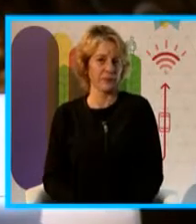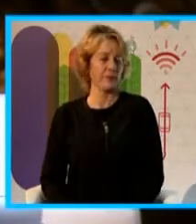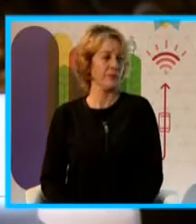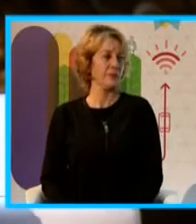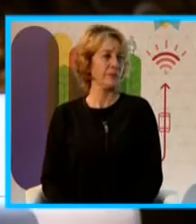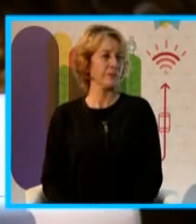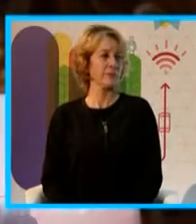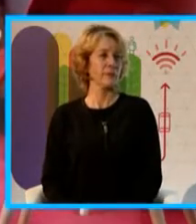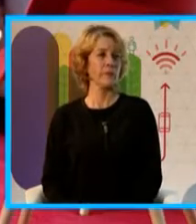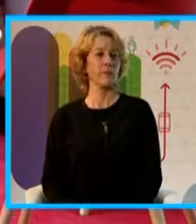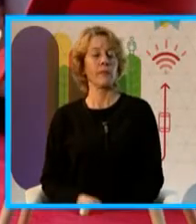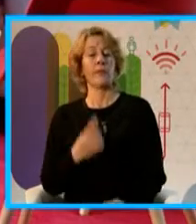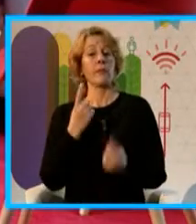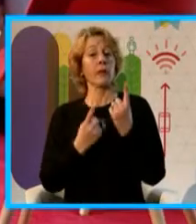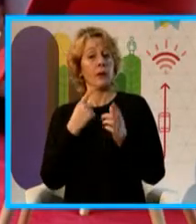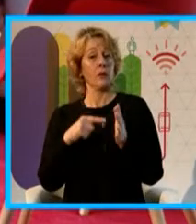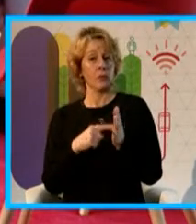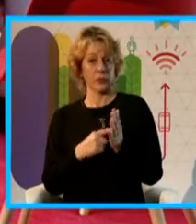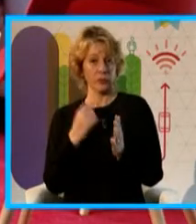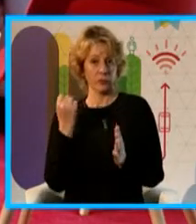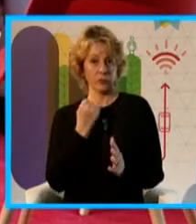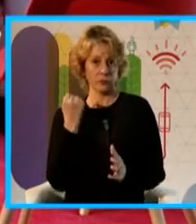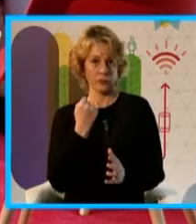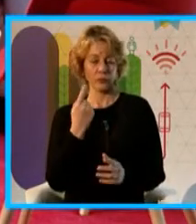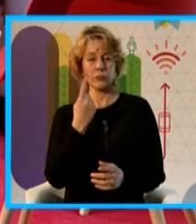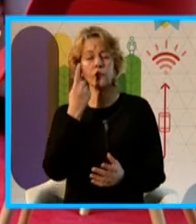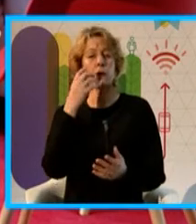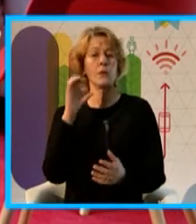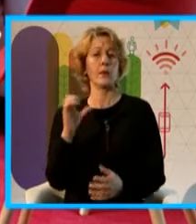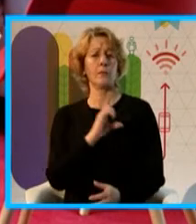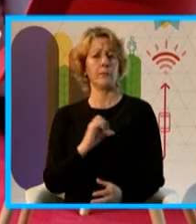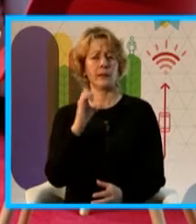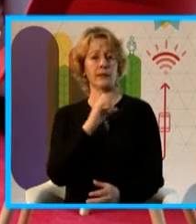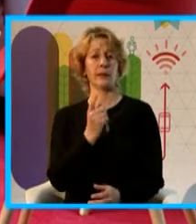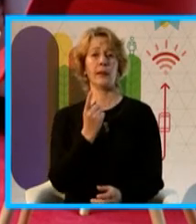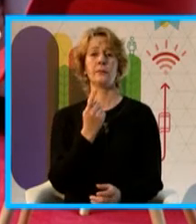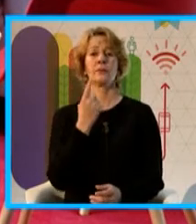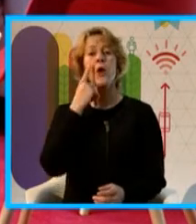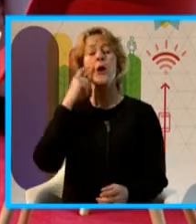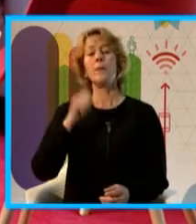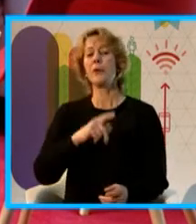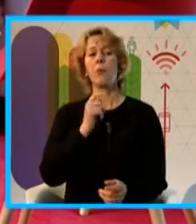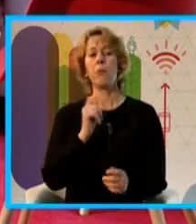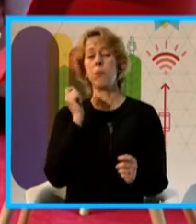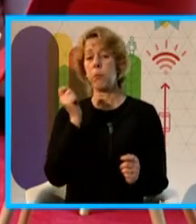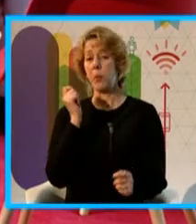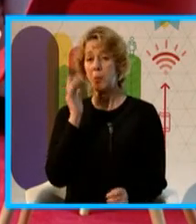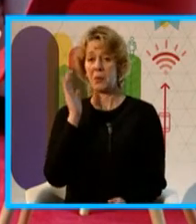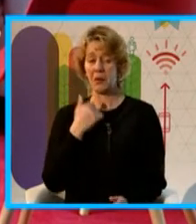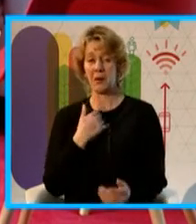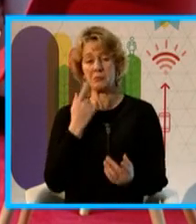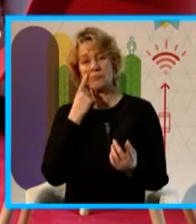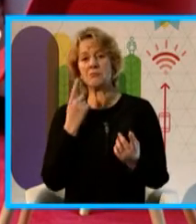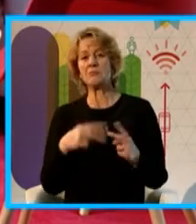Bueno, algunos aspectos destacados. Nosotros con una empresa de opinión pública hicimos un estudio, un